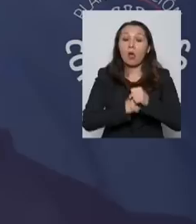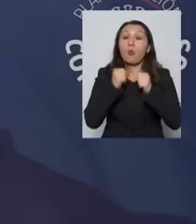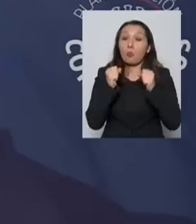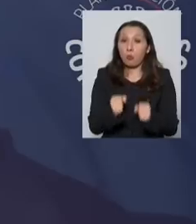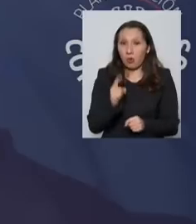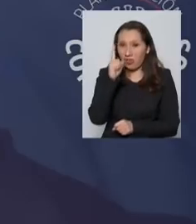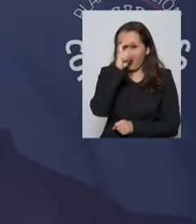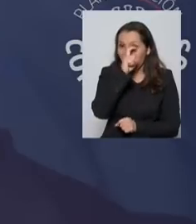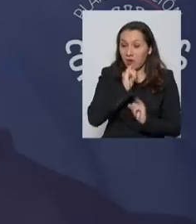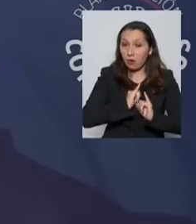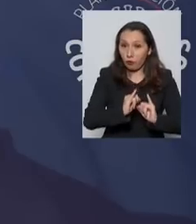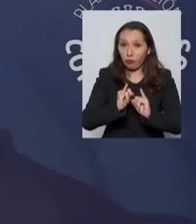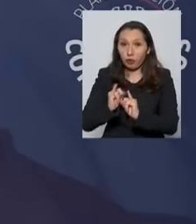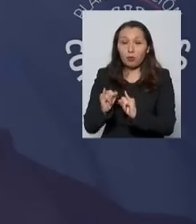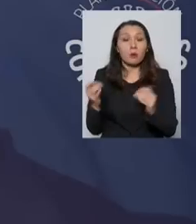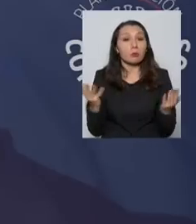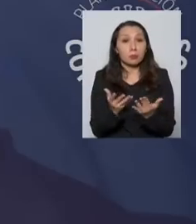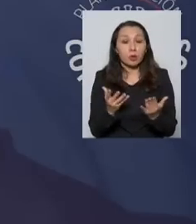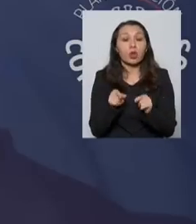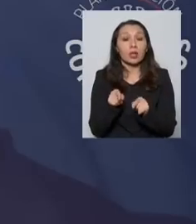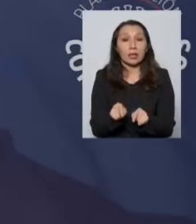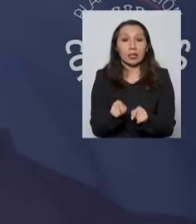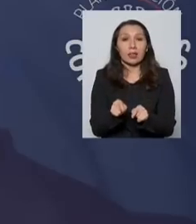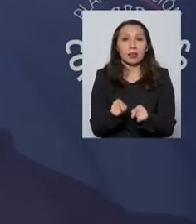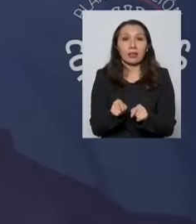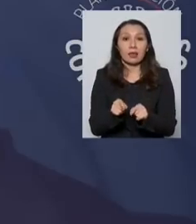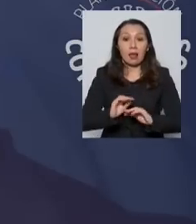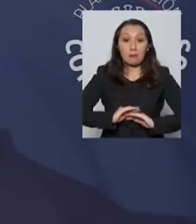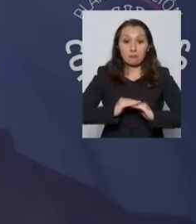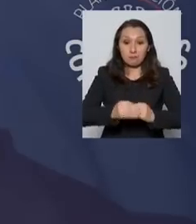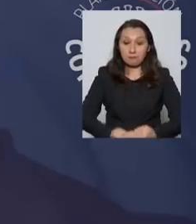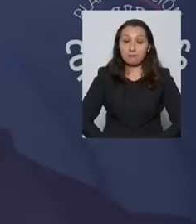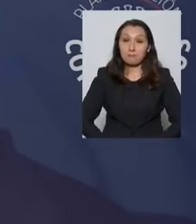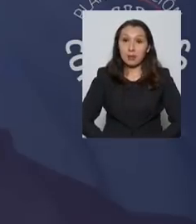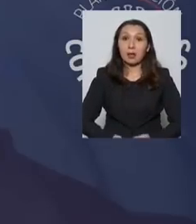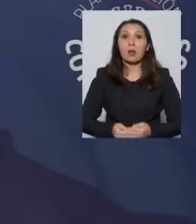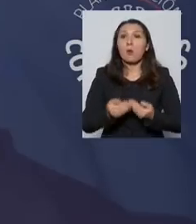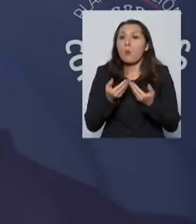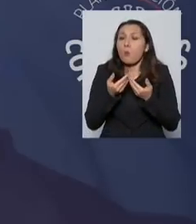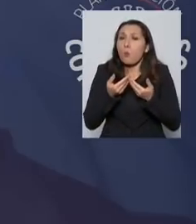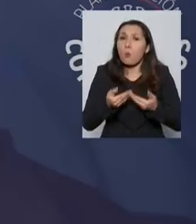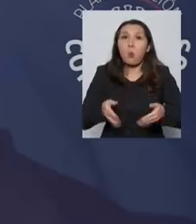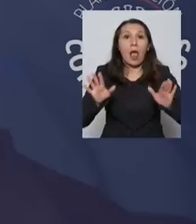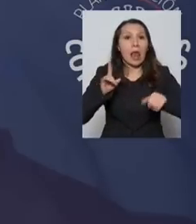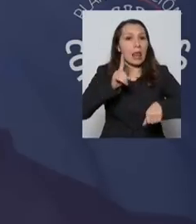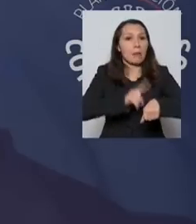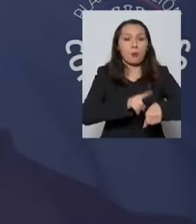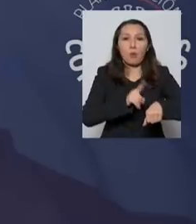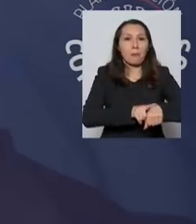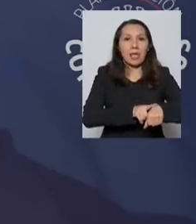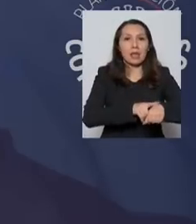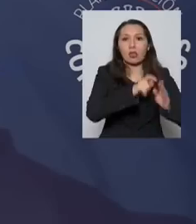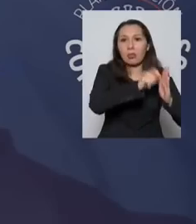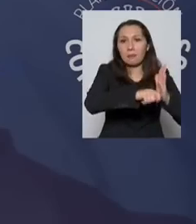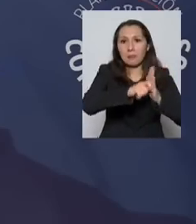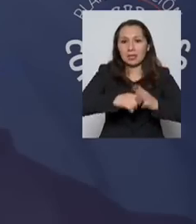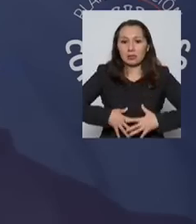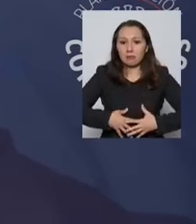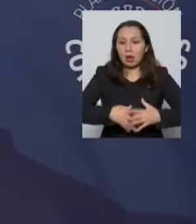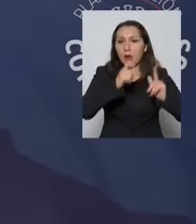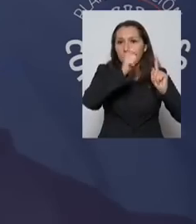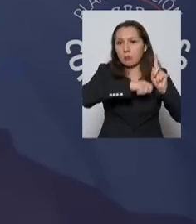dificultad de información, porque es embarazadas en cualquier momento de la edad gestacional,